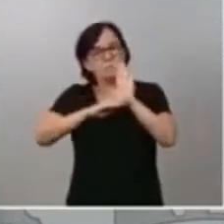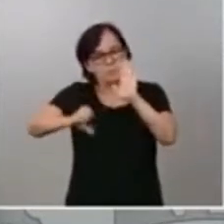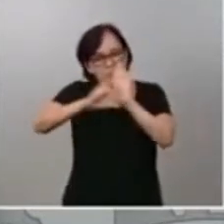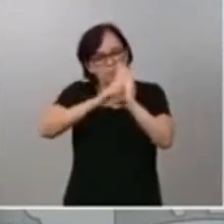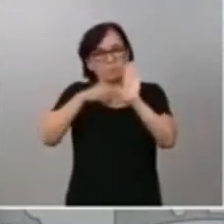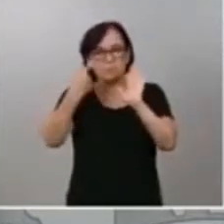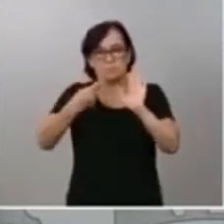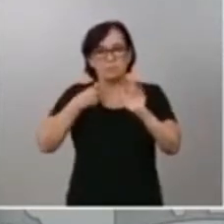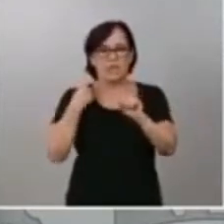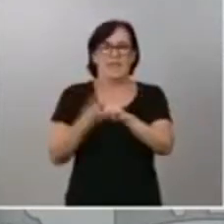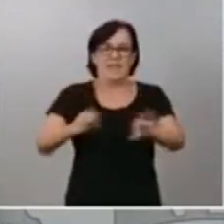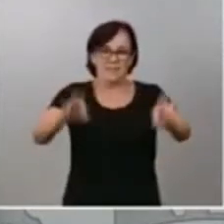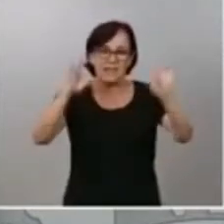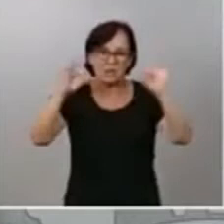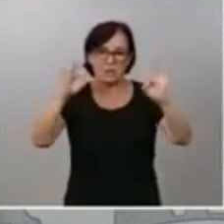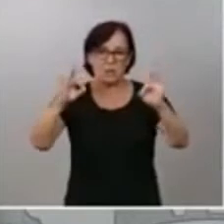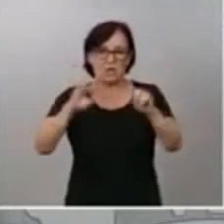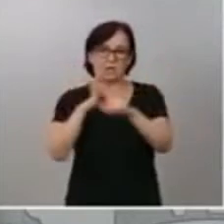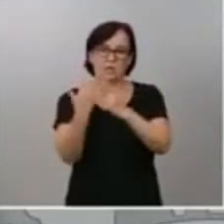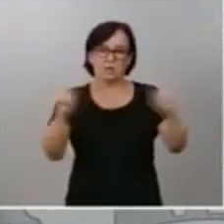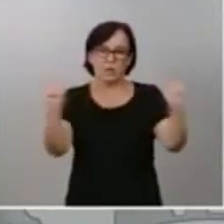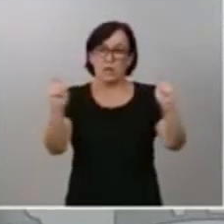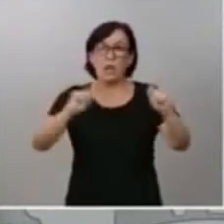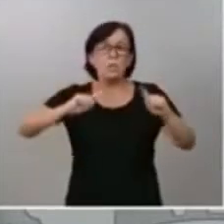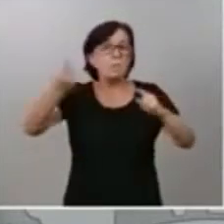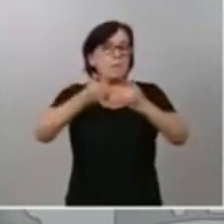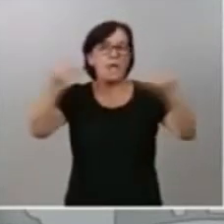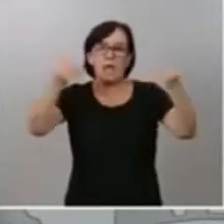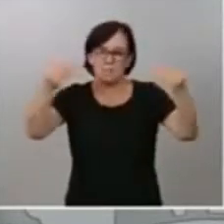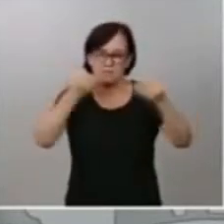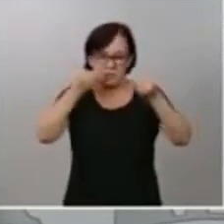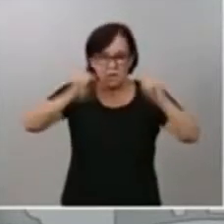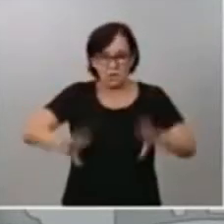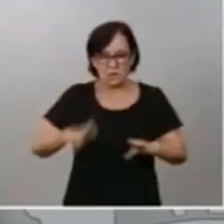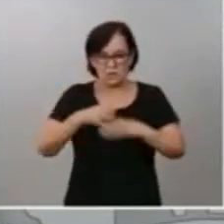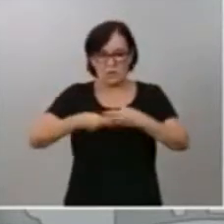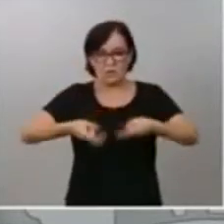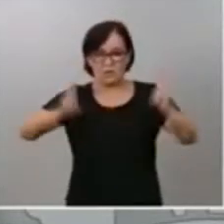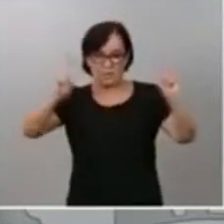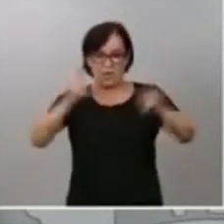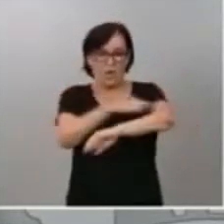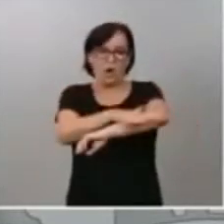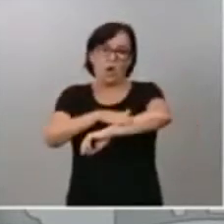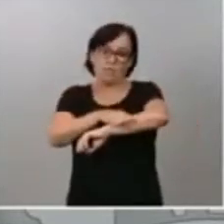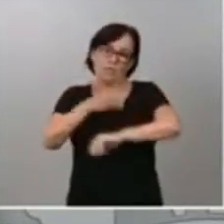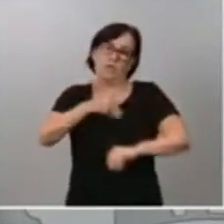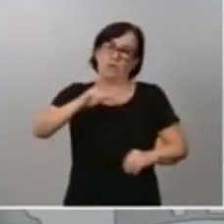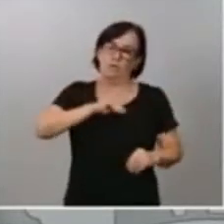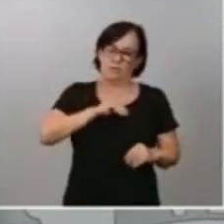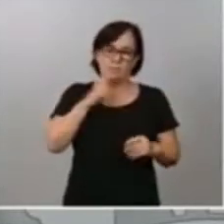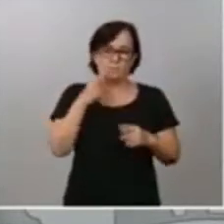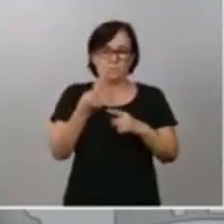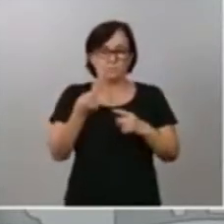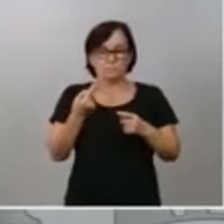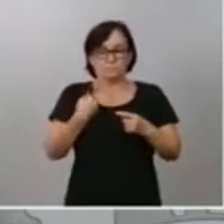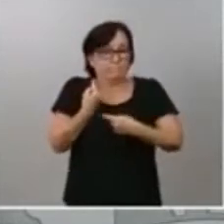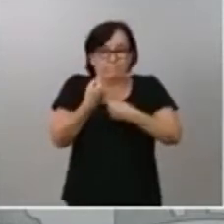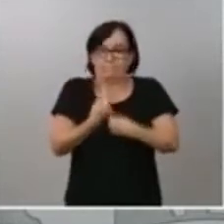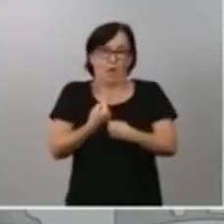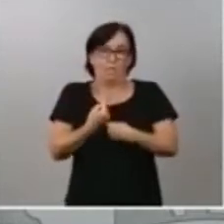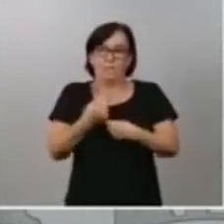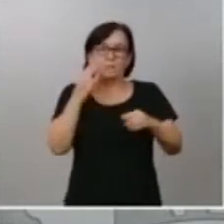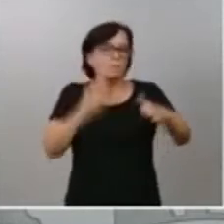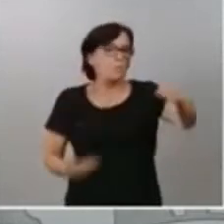del estado de alarma. Por primera vez en la historia de nuestra democracia, el Gobierno de España se vio en la obligación de parar todo,